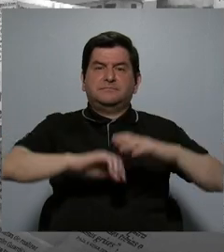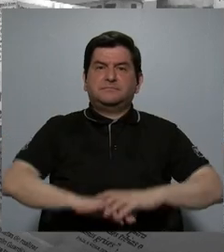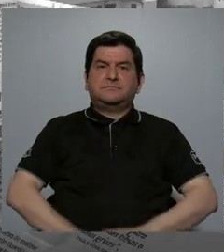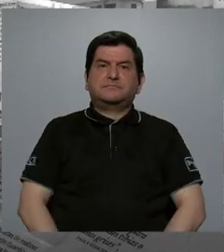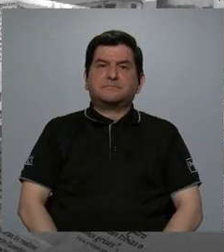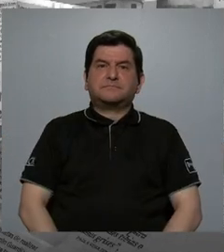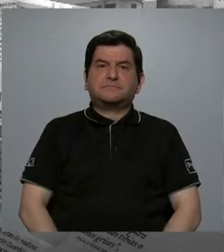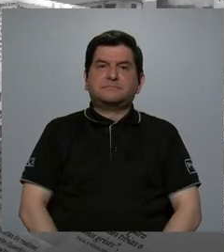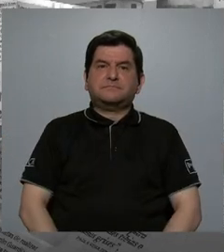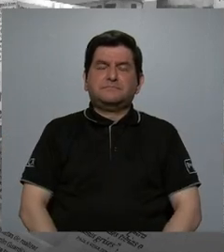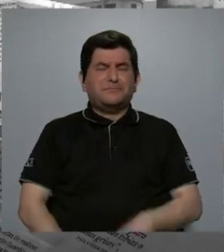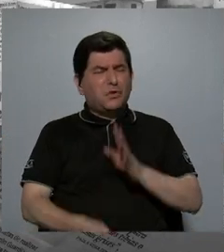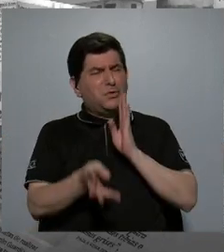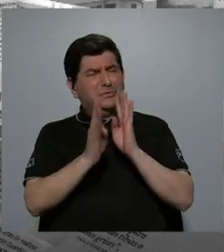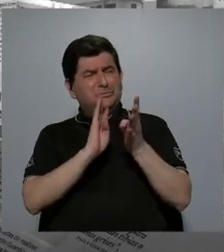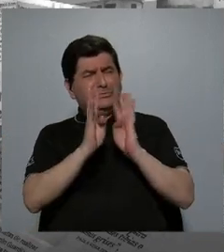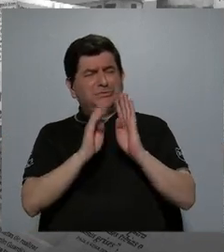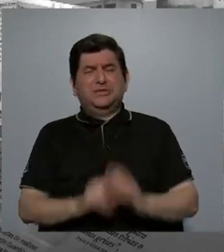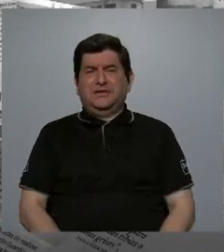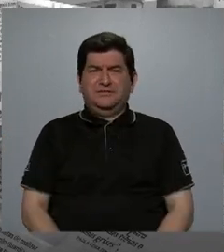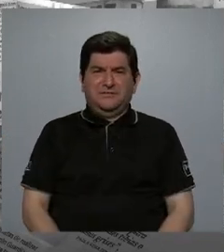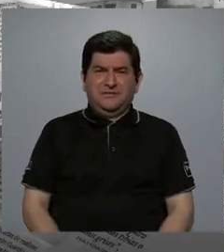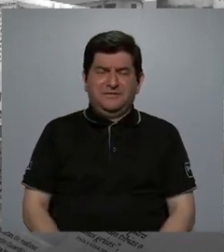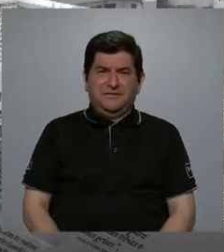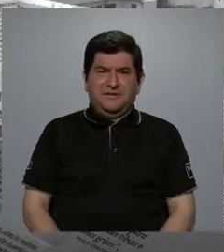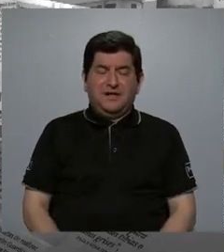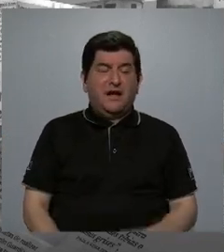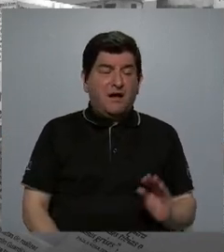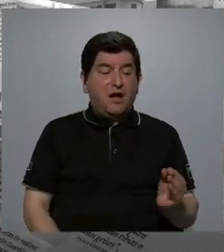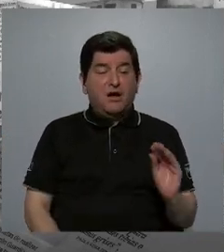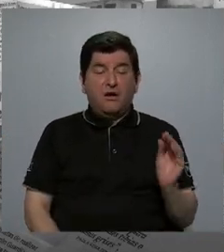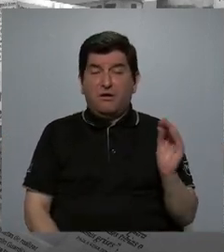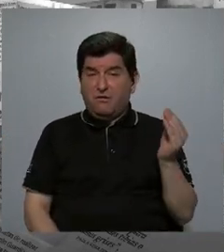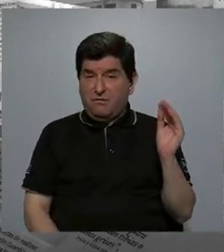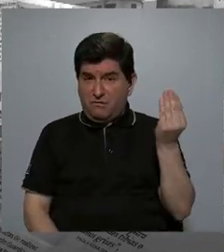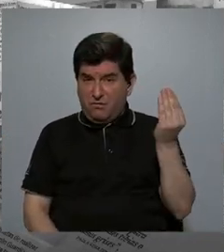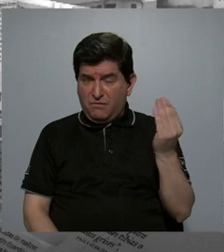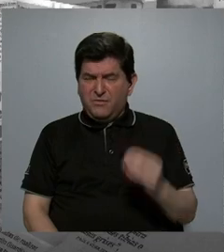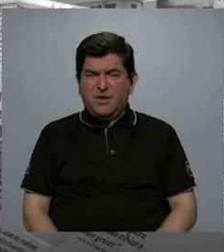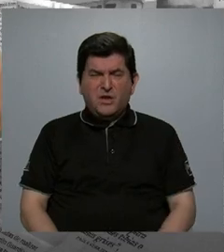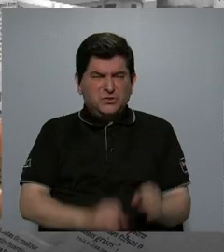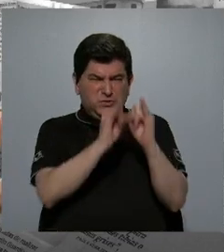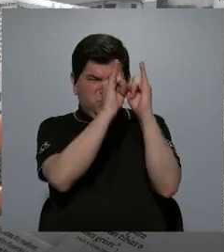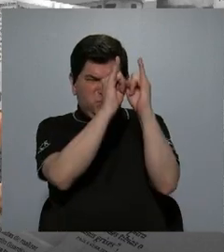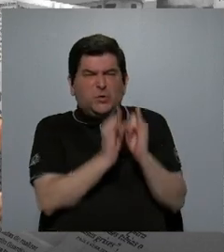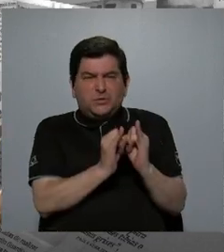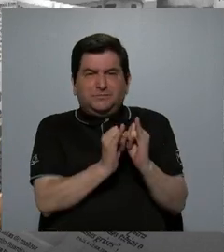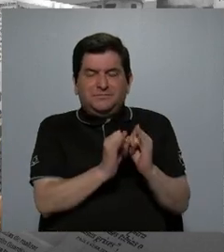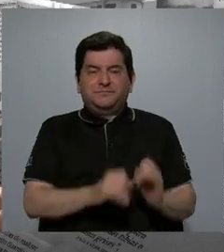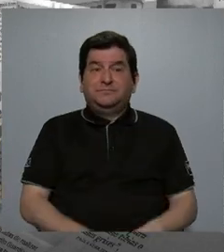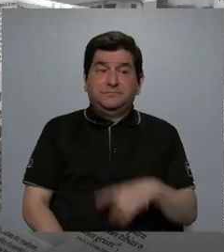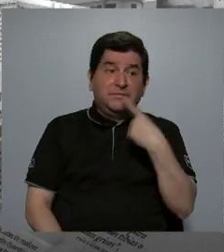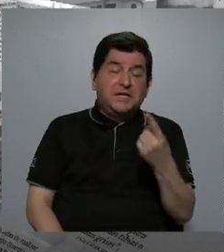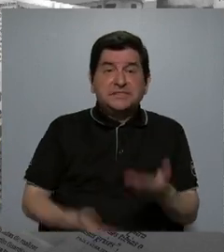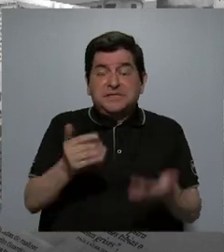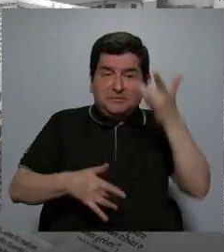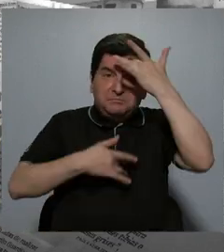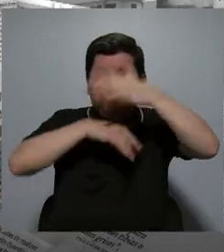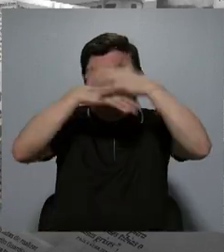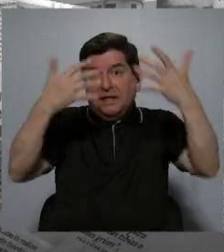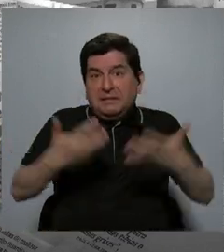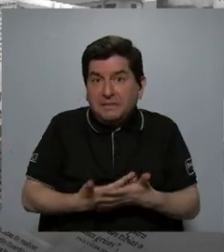Y se habla mucho que cada vez los jóvenes son más individuales. Unos dicen que es por la pandemia,